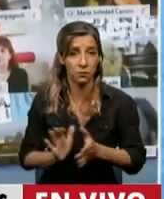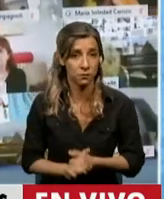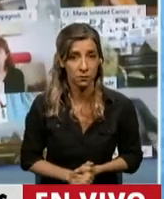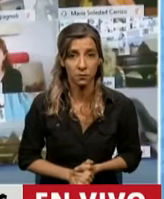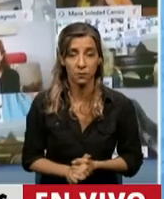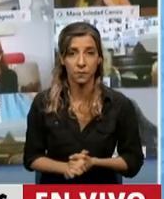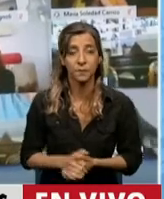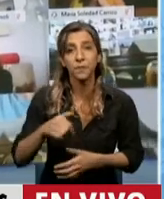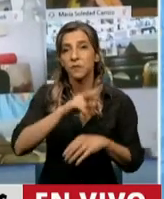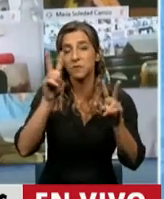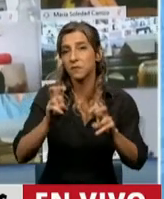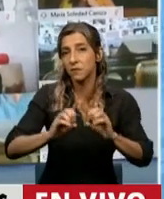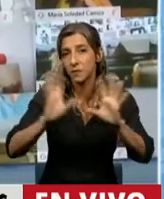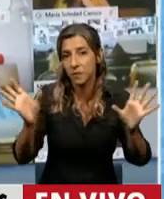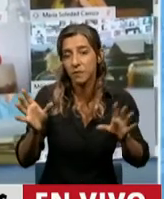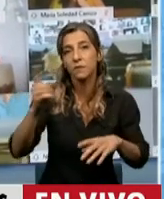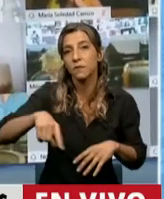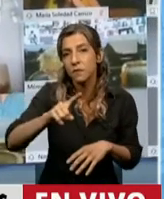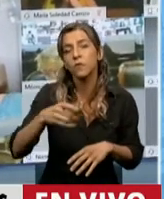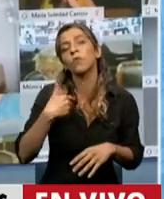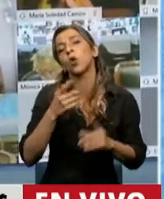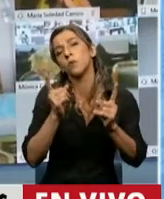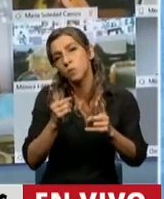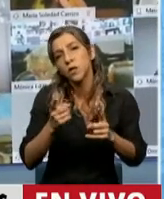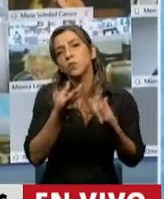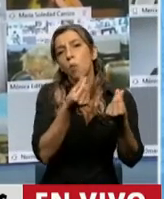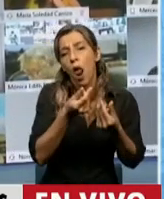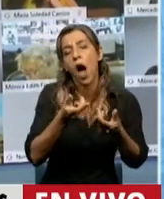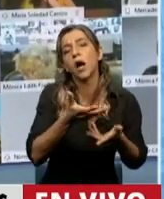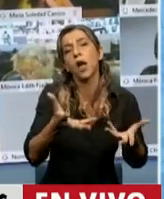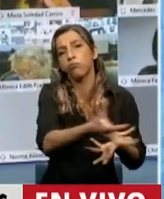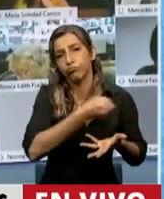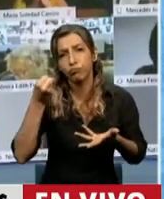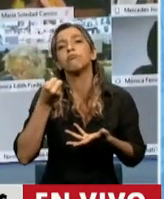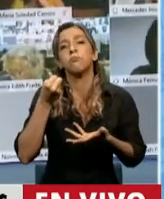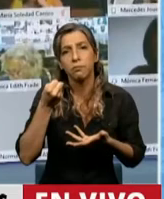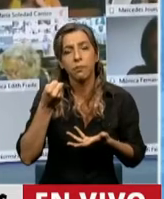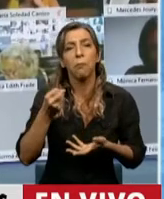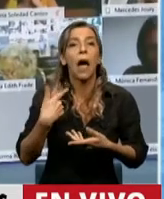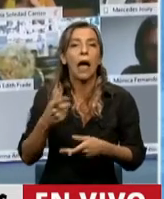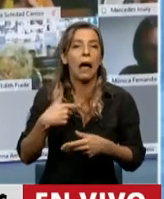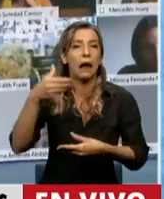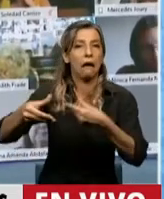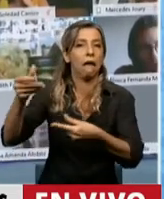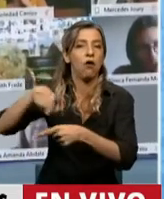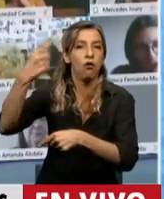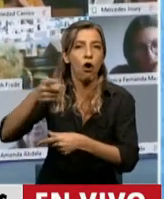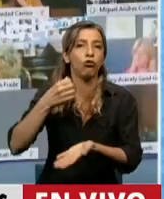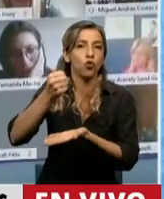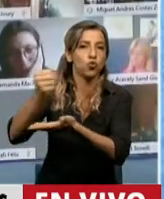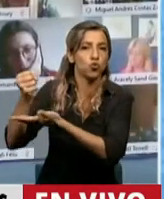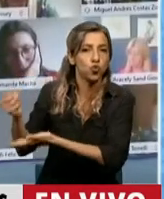claro, una vez más utilizan los recursos de los jubilados para sostener distintos subsidios a los